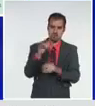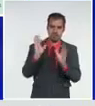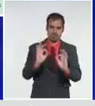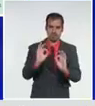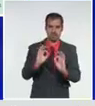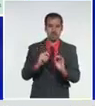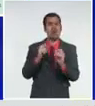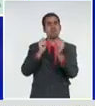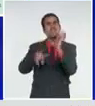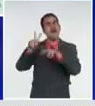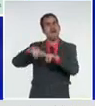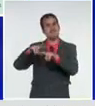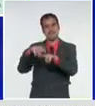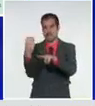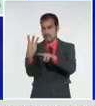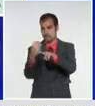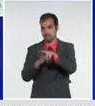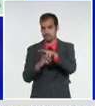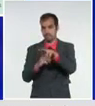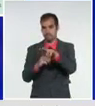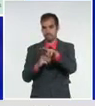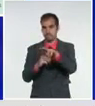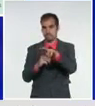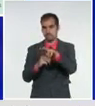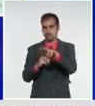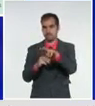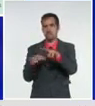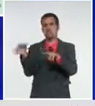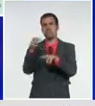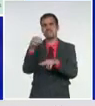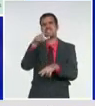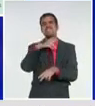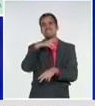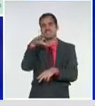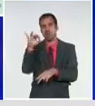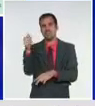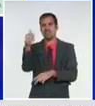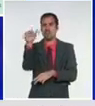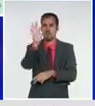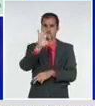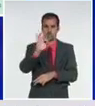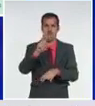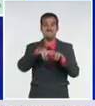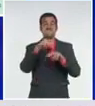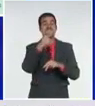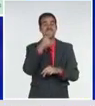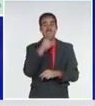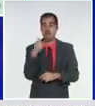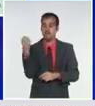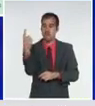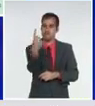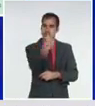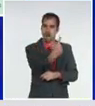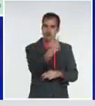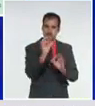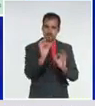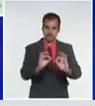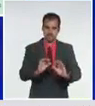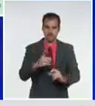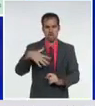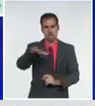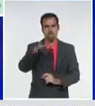casos del Cerro, 10 de Octubre, y Habana Vieja, uno de cada uno, viajeros cubanos